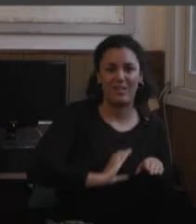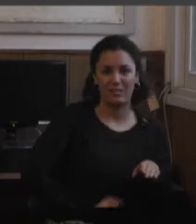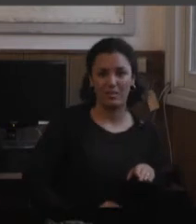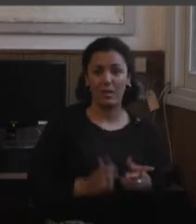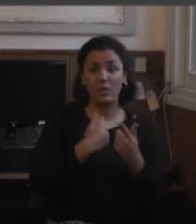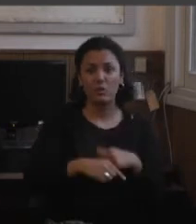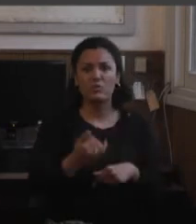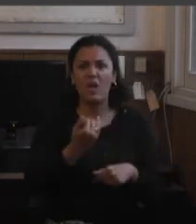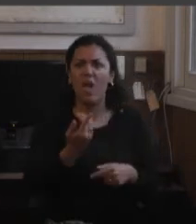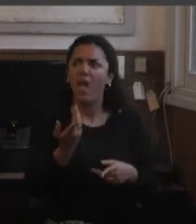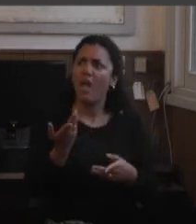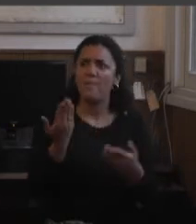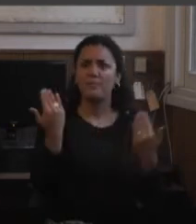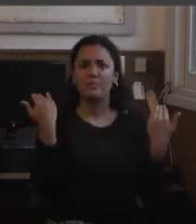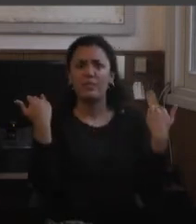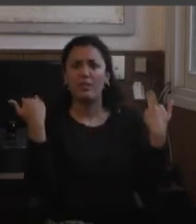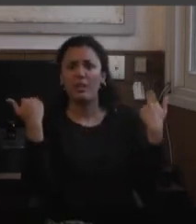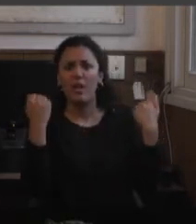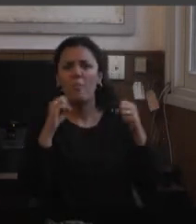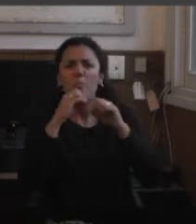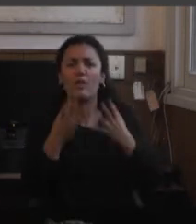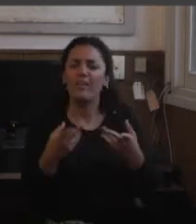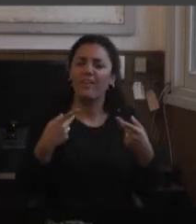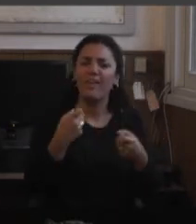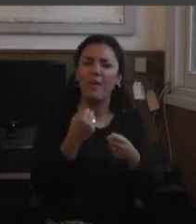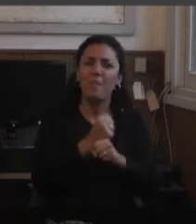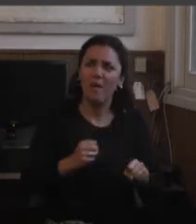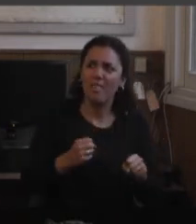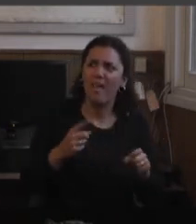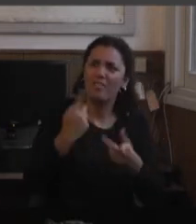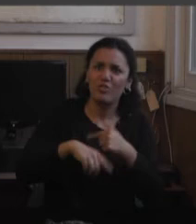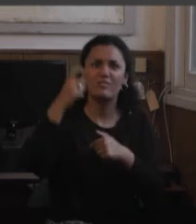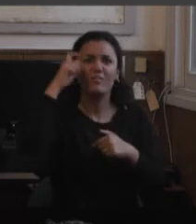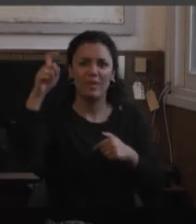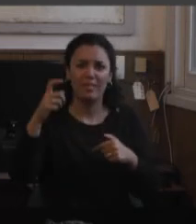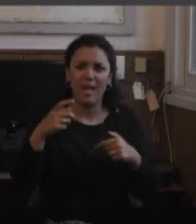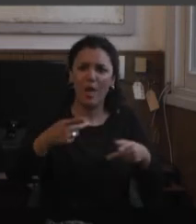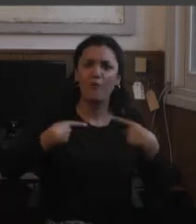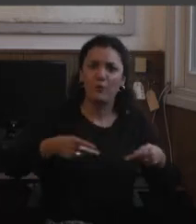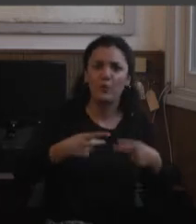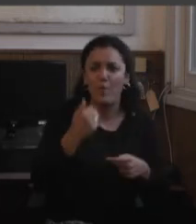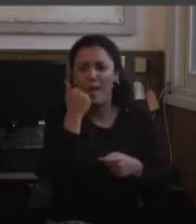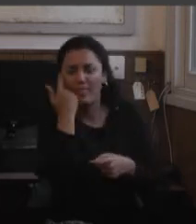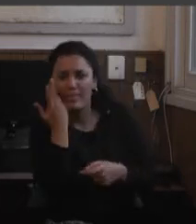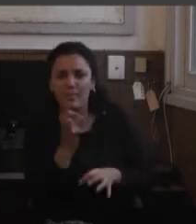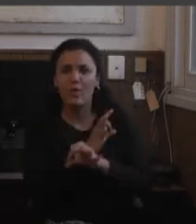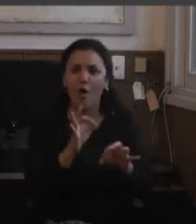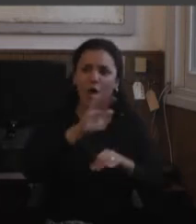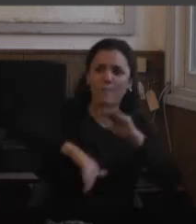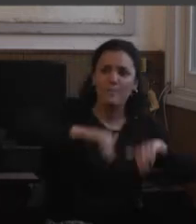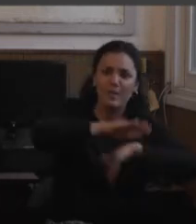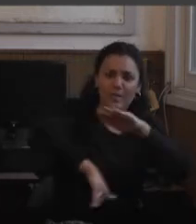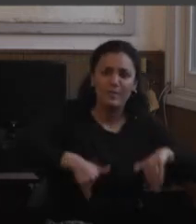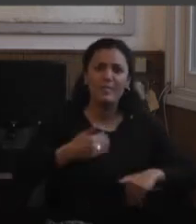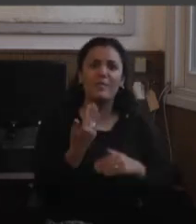inventa gimnasia para tímidos, fútbol para extrovertidos, natación para los hijos del medio, que tenemos muchos problemas, los que